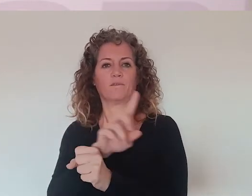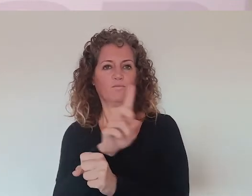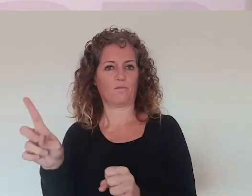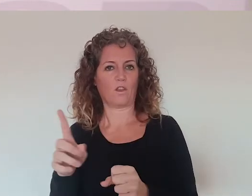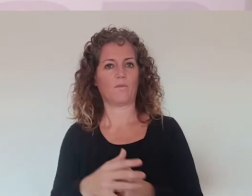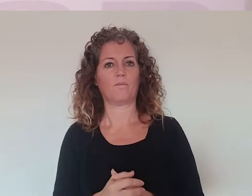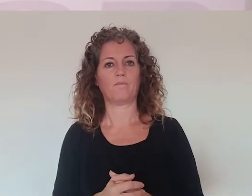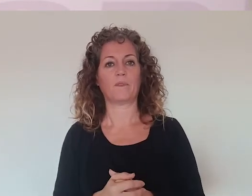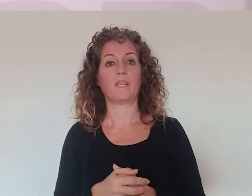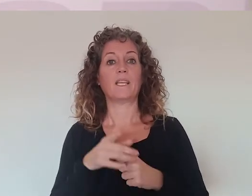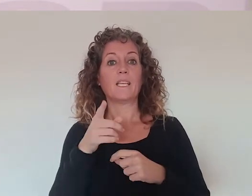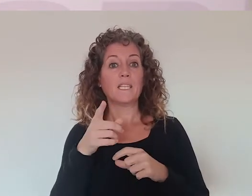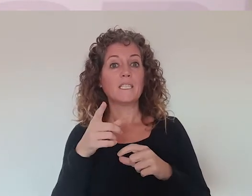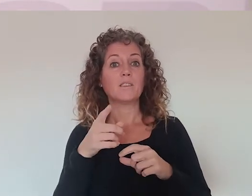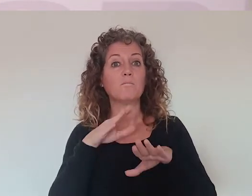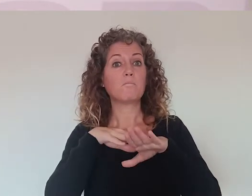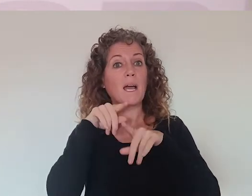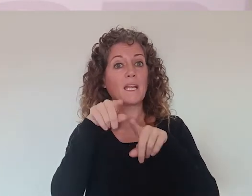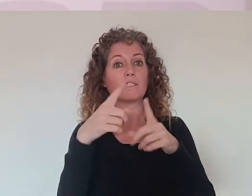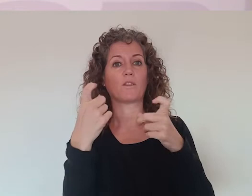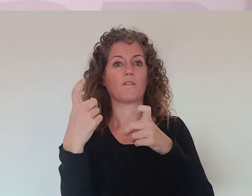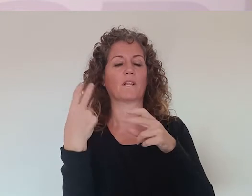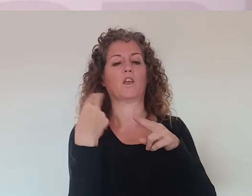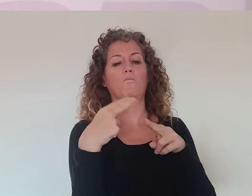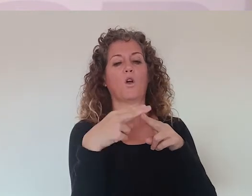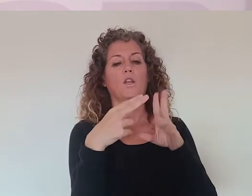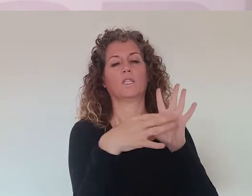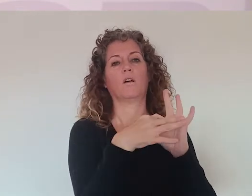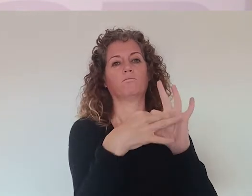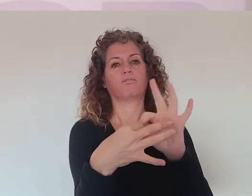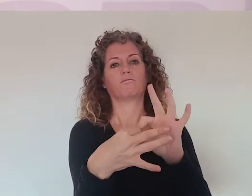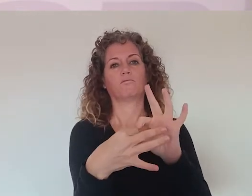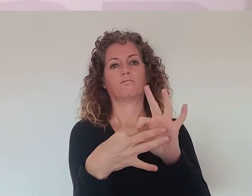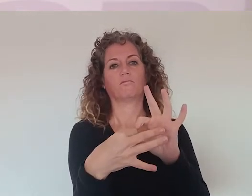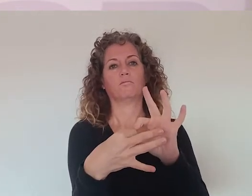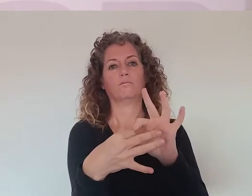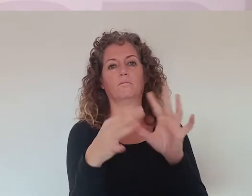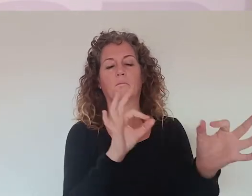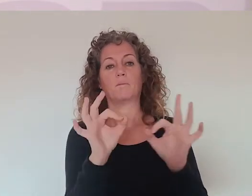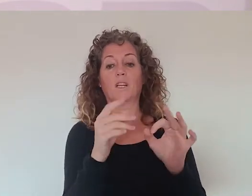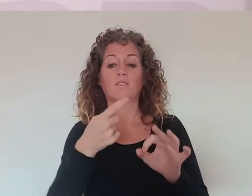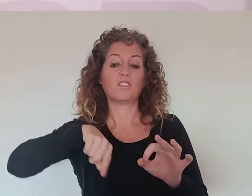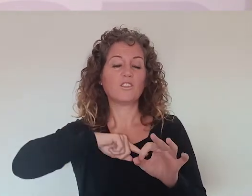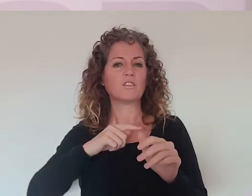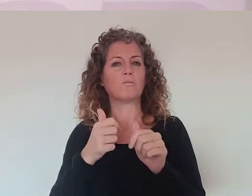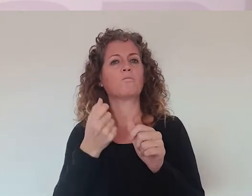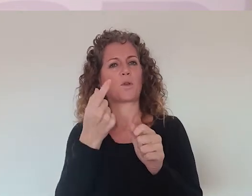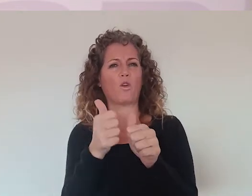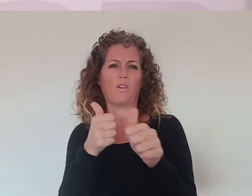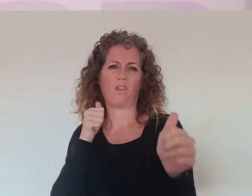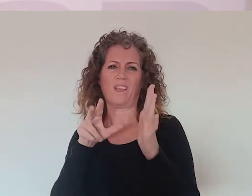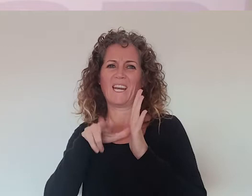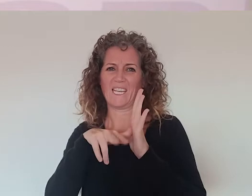vitales. Y tenemos que prepararnos para eso y las políticas públicas se tienen que preparar para eso. Yo creo que vamos con cierto retraso en este